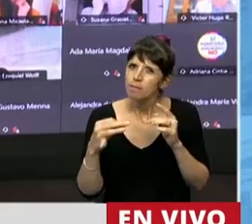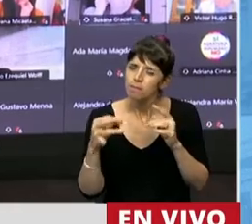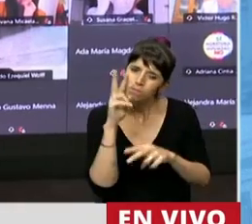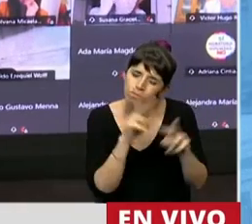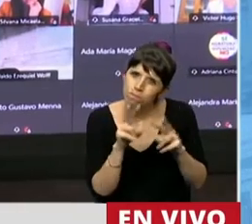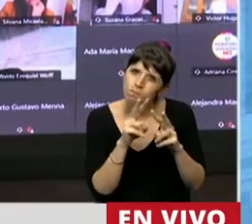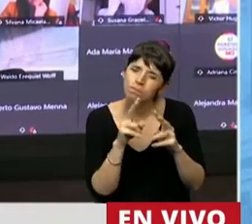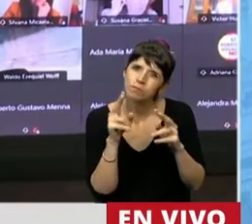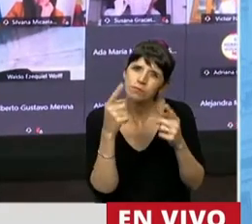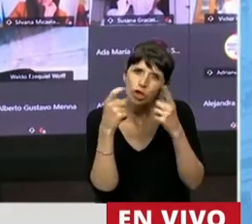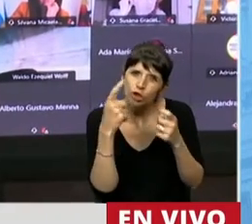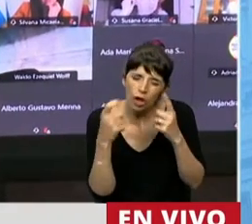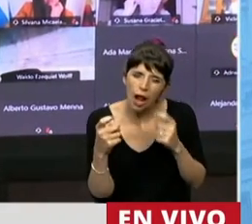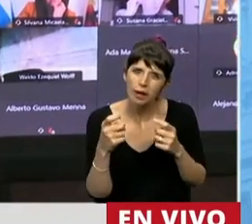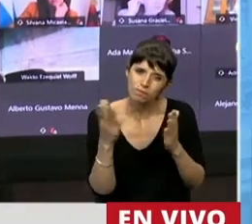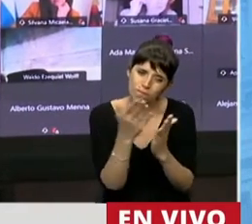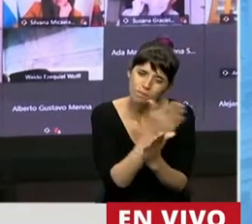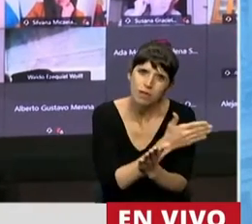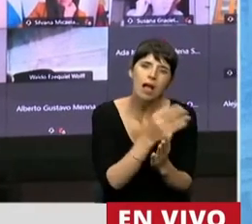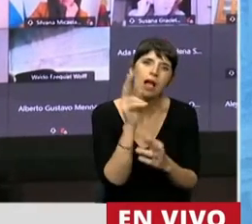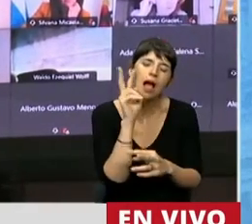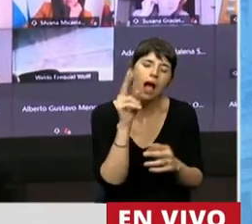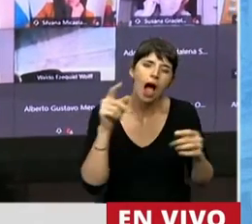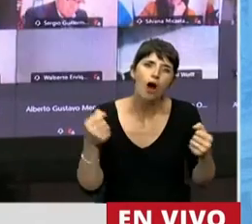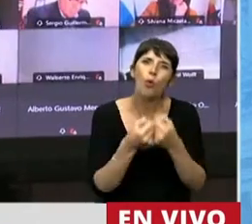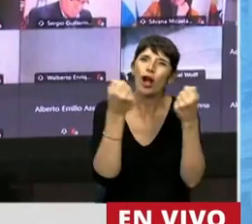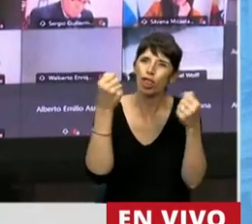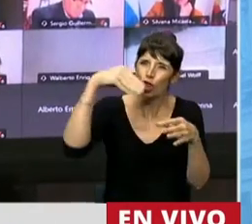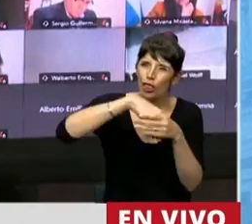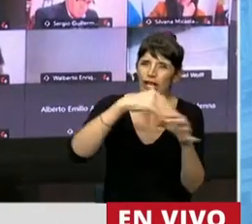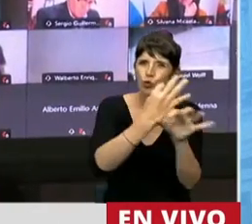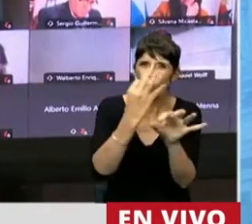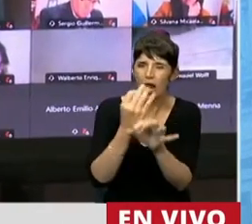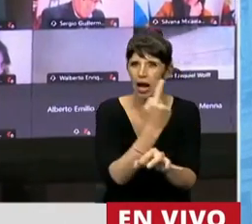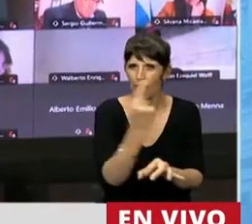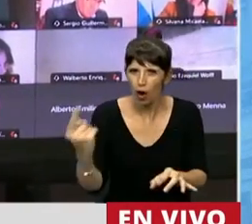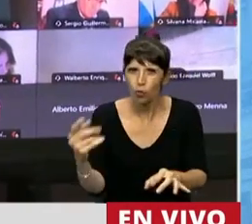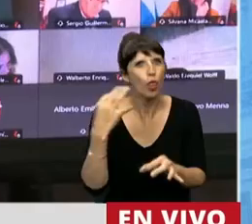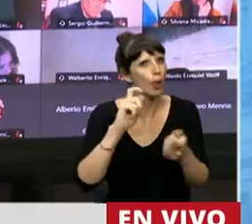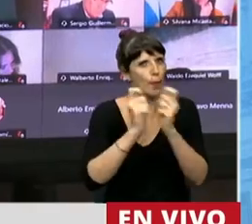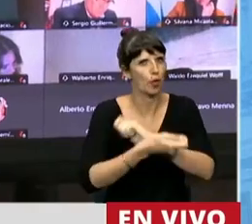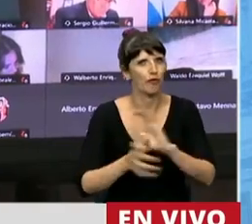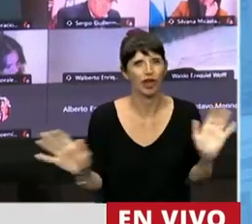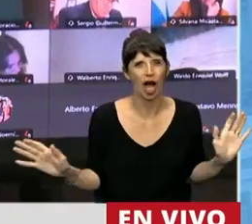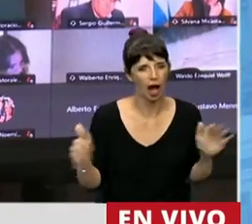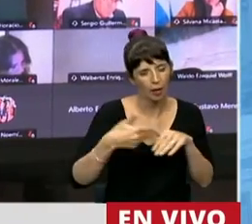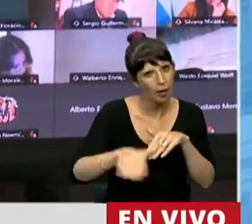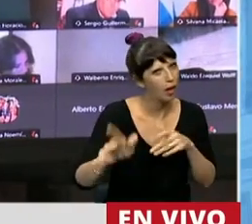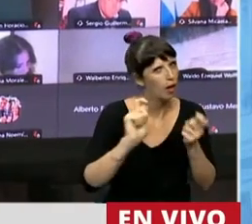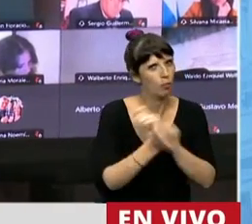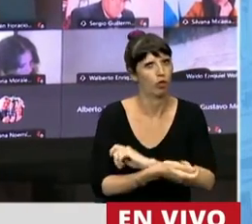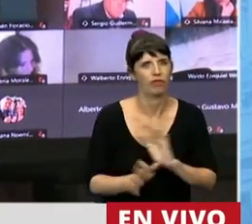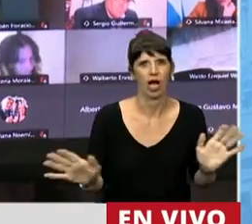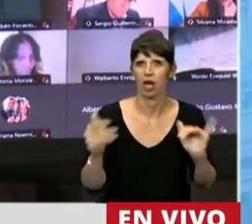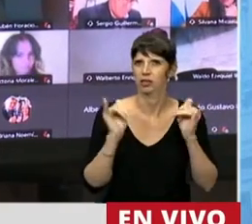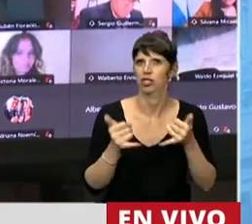a determinar los acuerdos escolares de convivencia que cada escuela tiene. Tenemos que generar, y